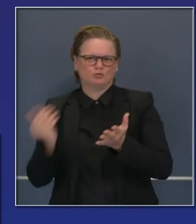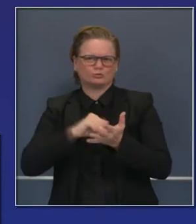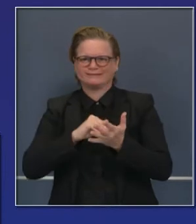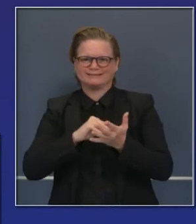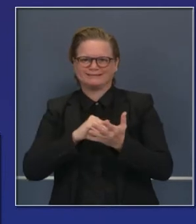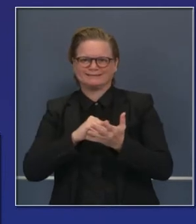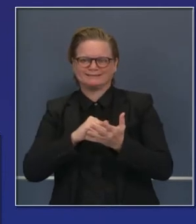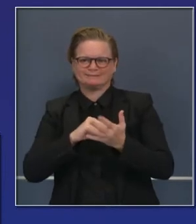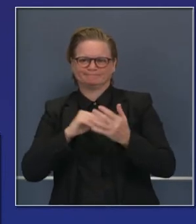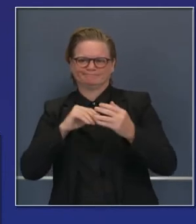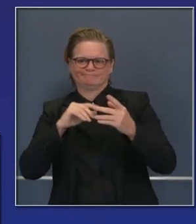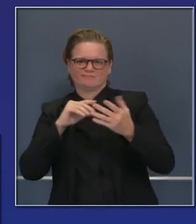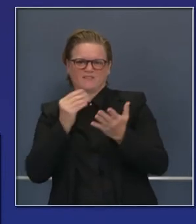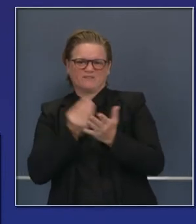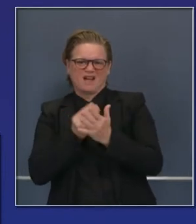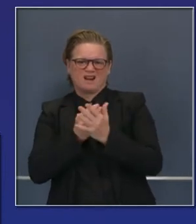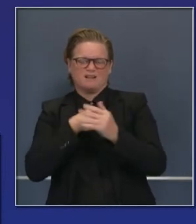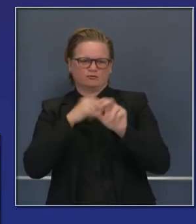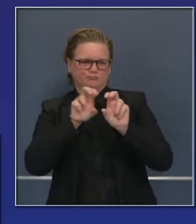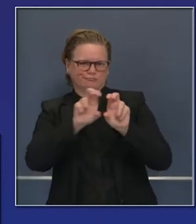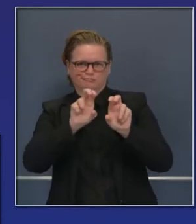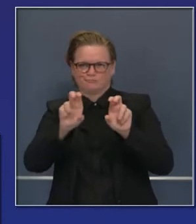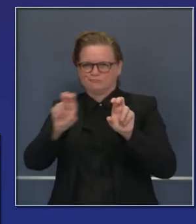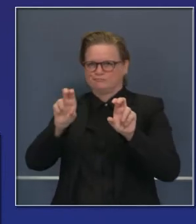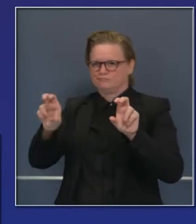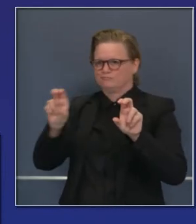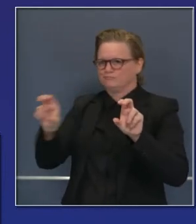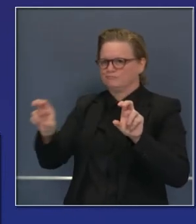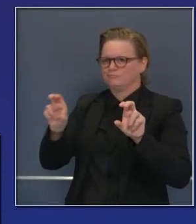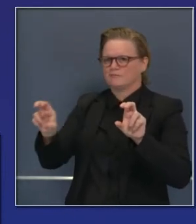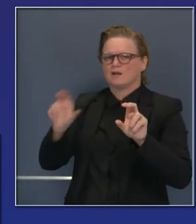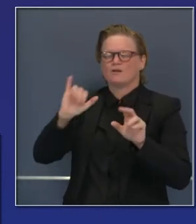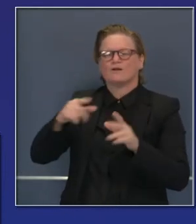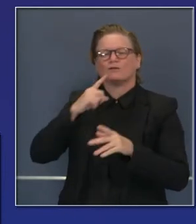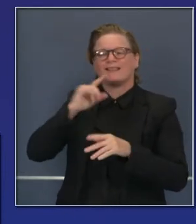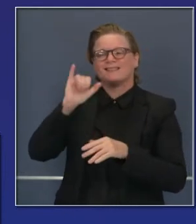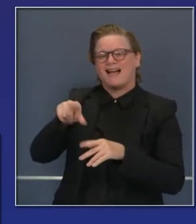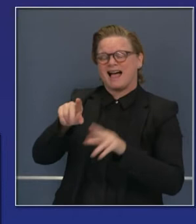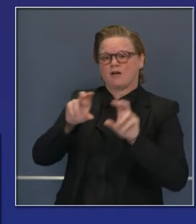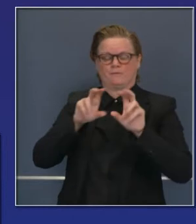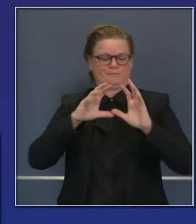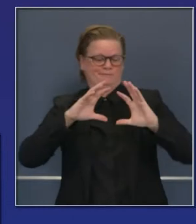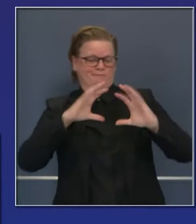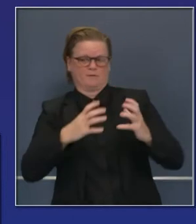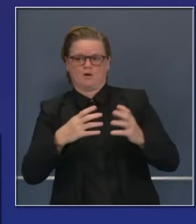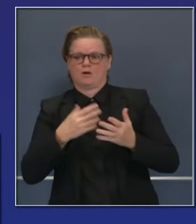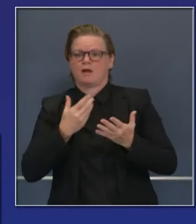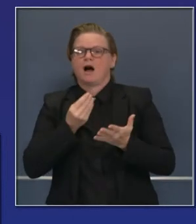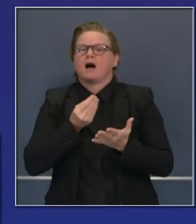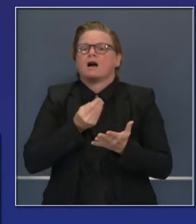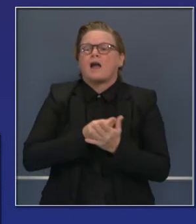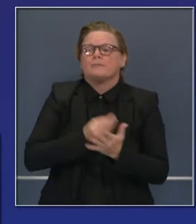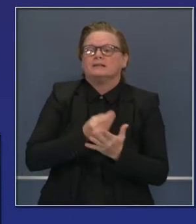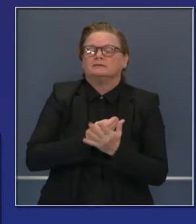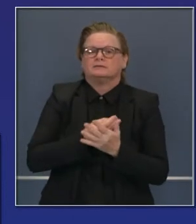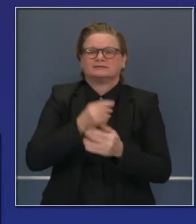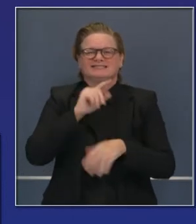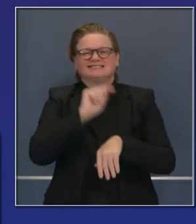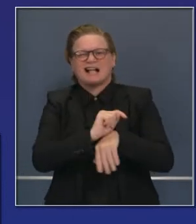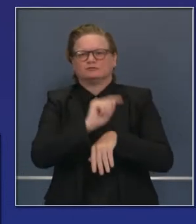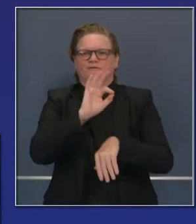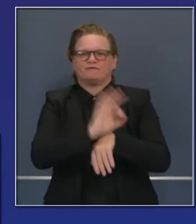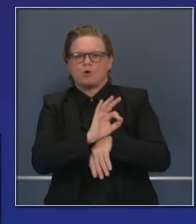California. Estoy muy orgulloso de este fondo con una respuesta abrumadora. Esto provino de nuestra fuerza de trabajo.